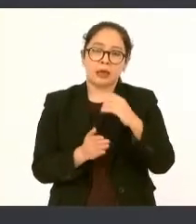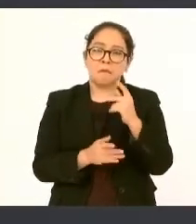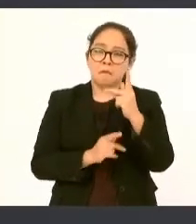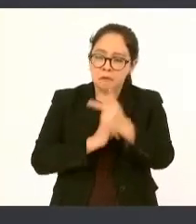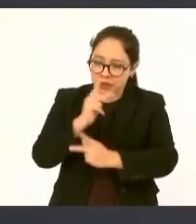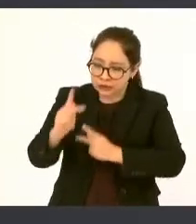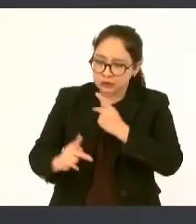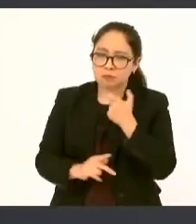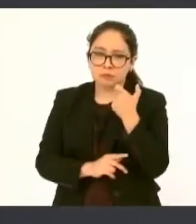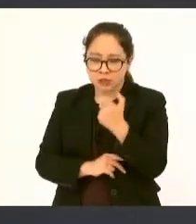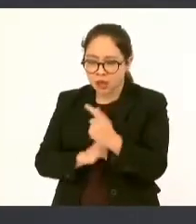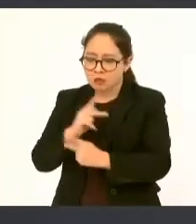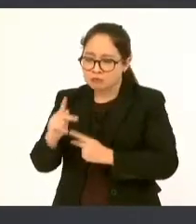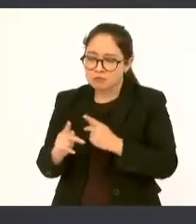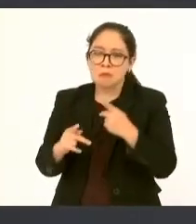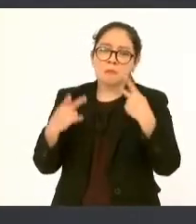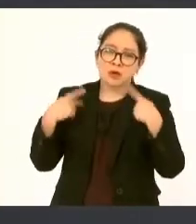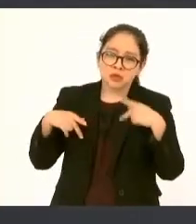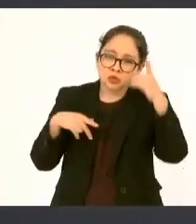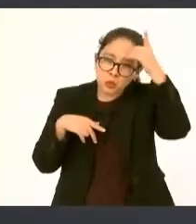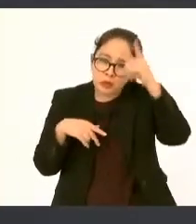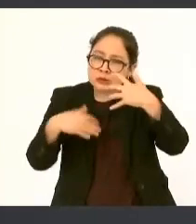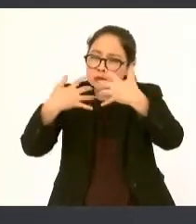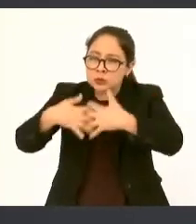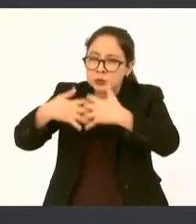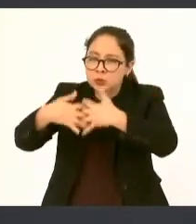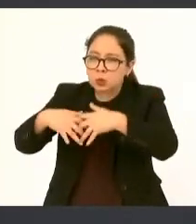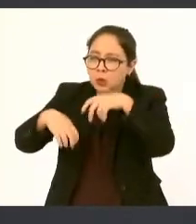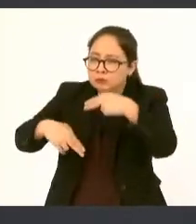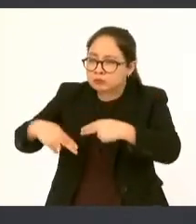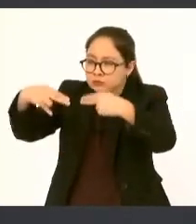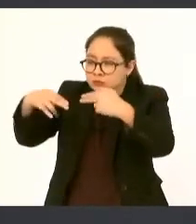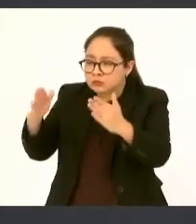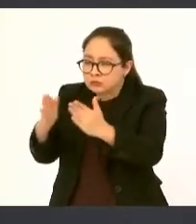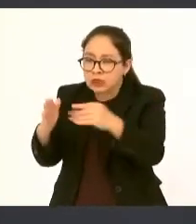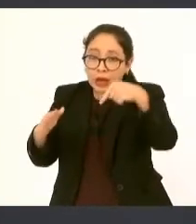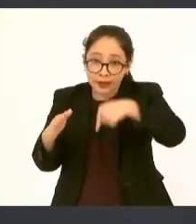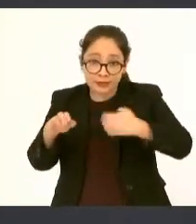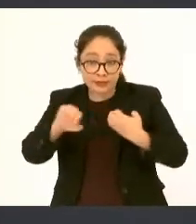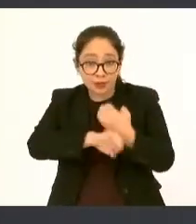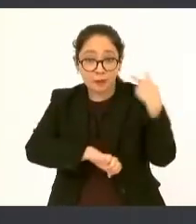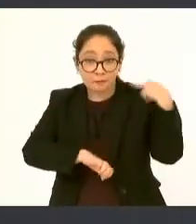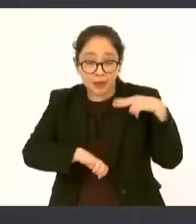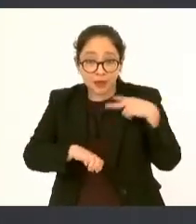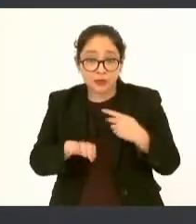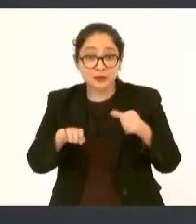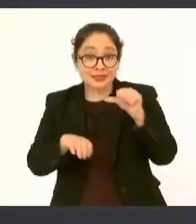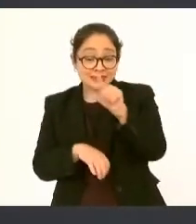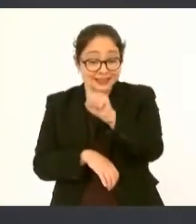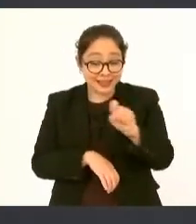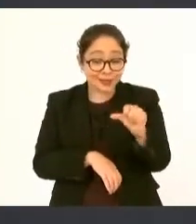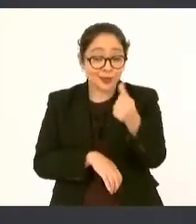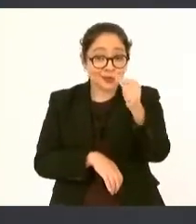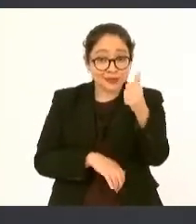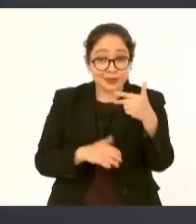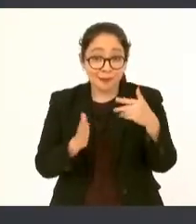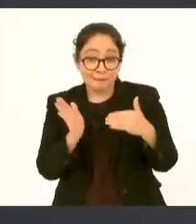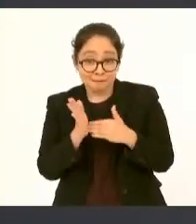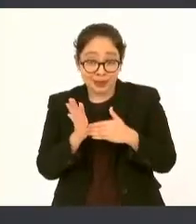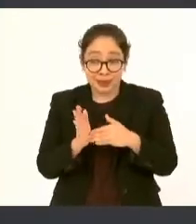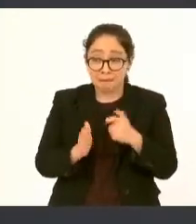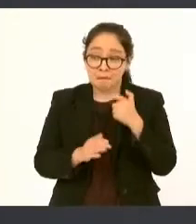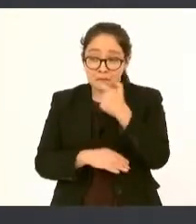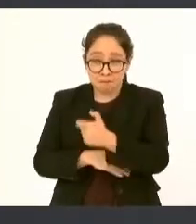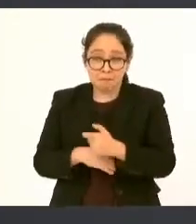pequeños empresarios en el estado de Veracruz ciento once mil créditos de veinticinco mil